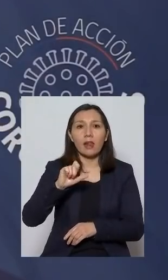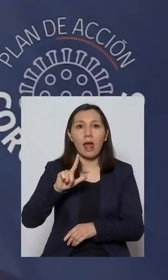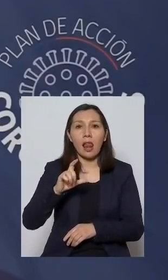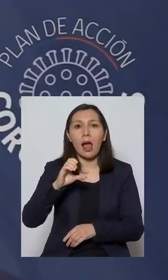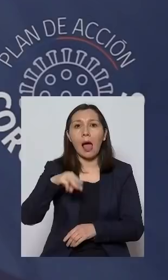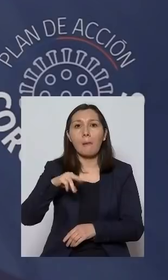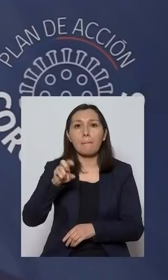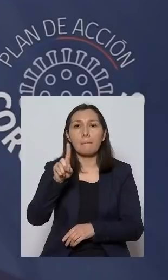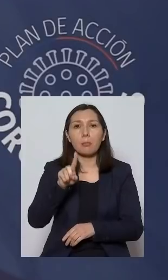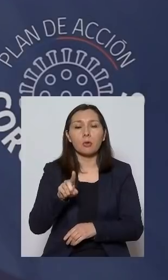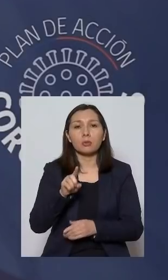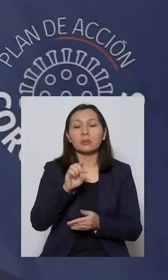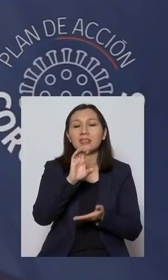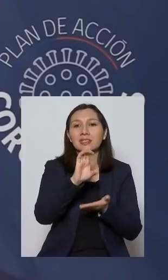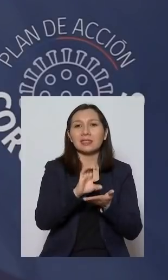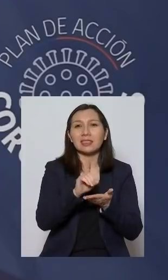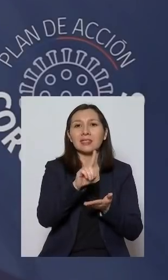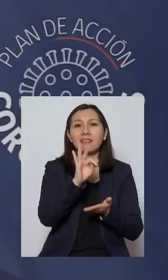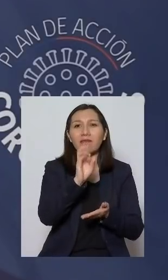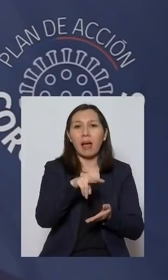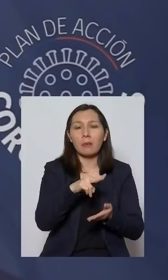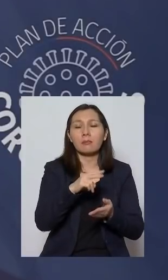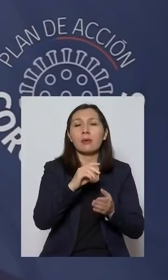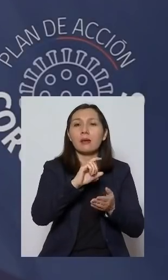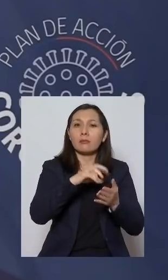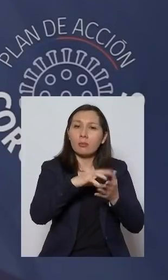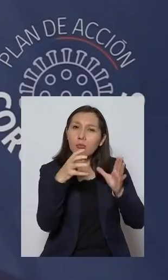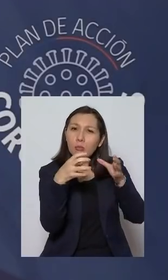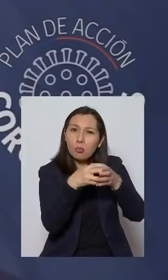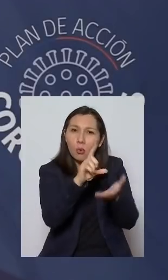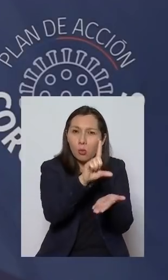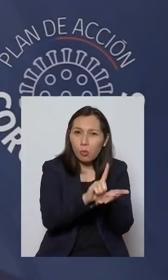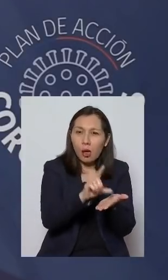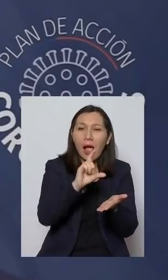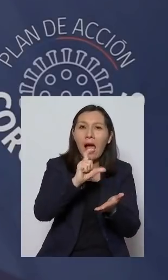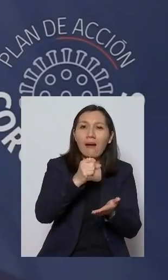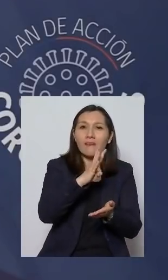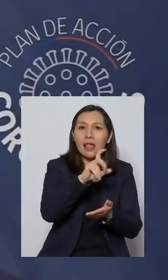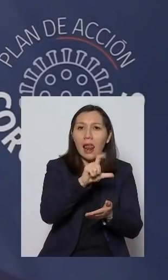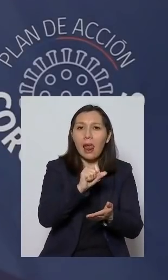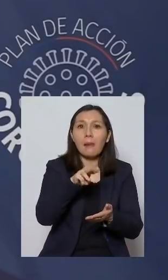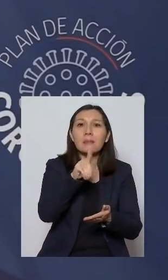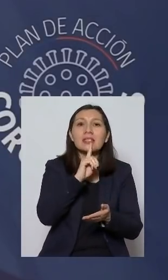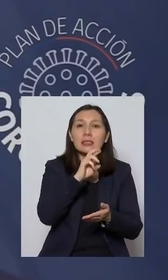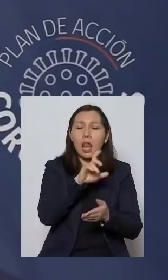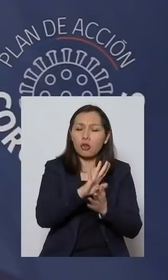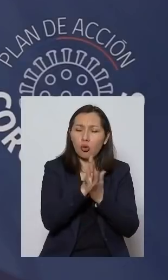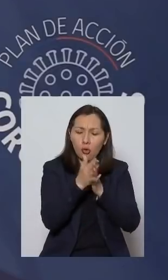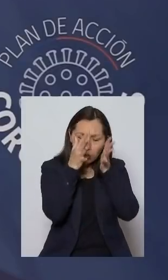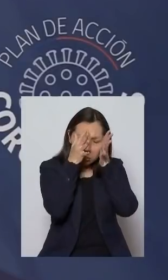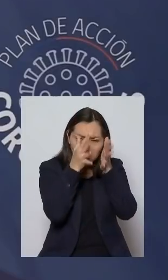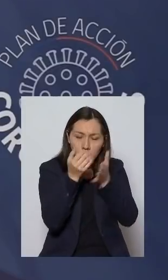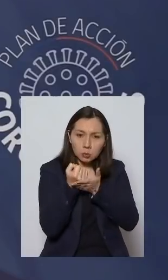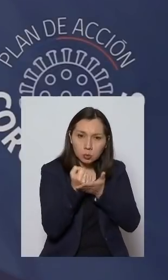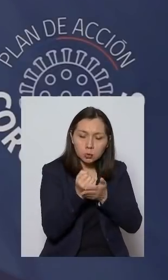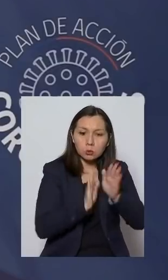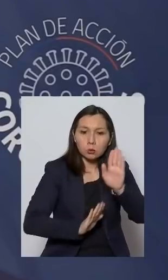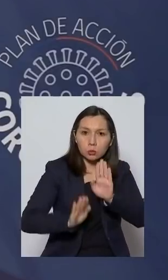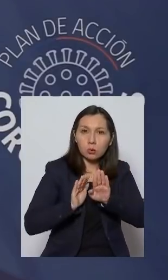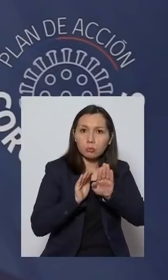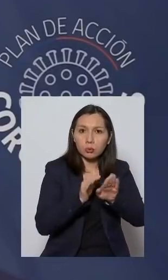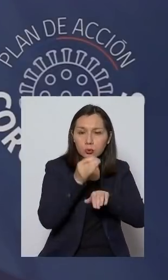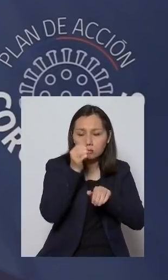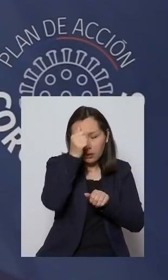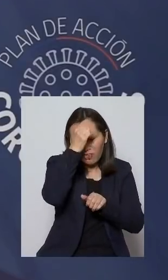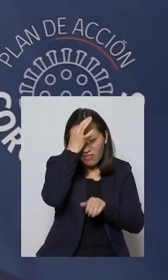país. Usamos a la subsecretaria Paula Daz. ...Gabriela Mistral, a quien entregó toda su dedicación a apoyar y acompañar a los